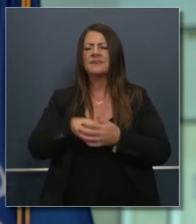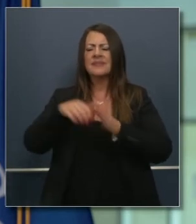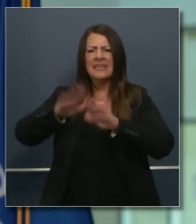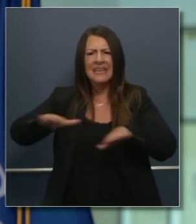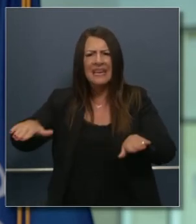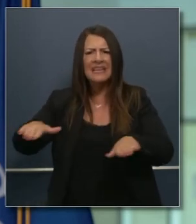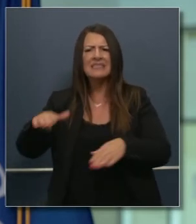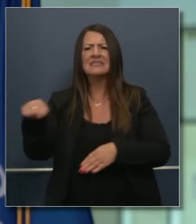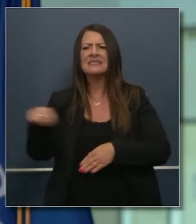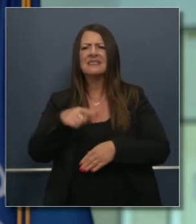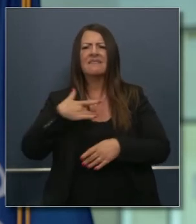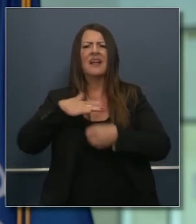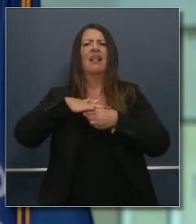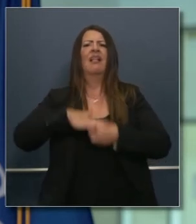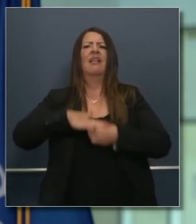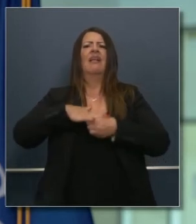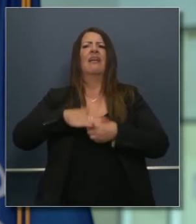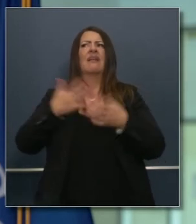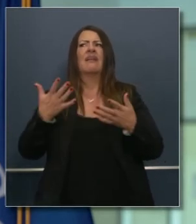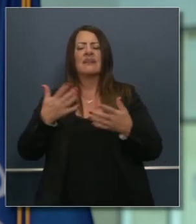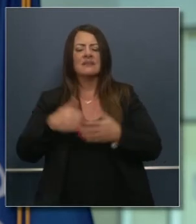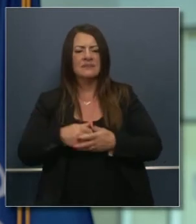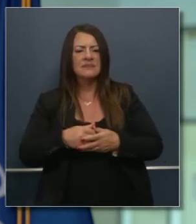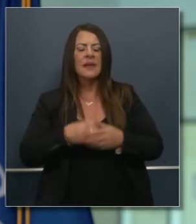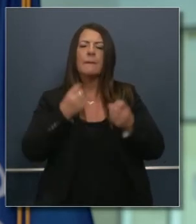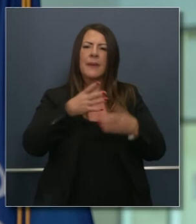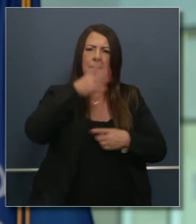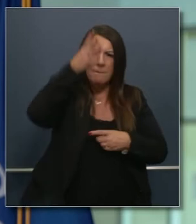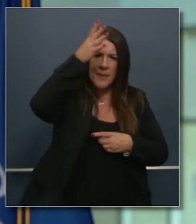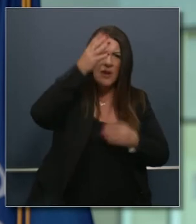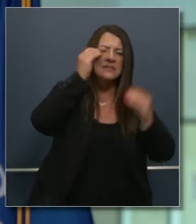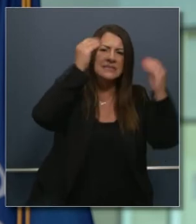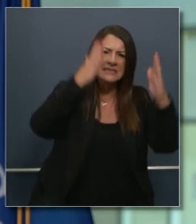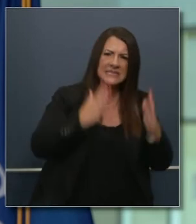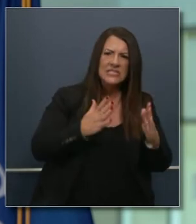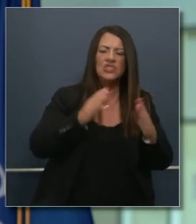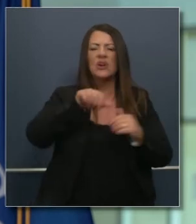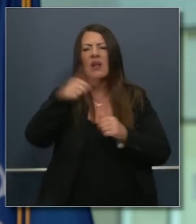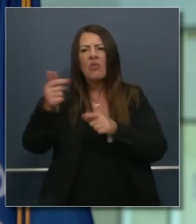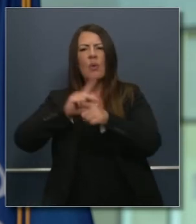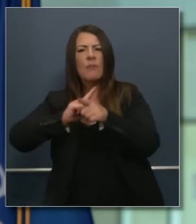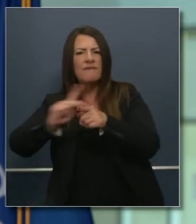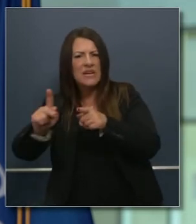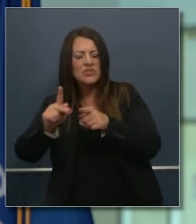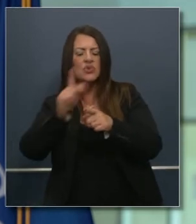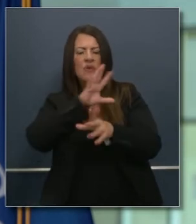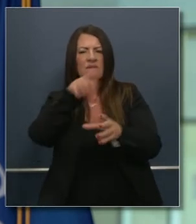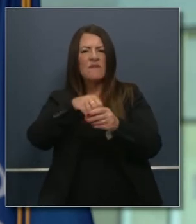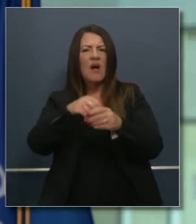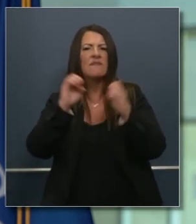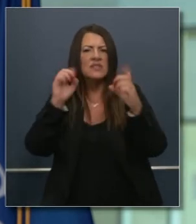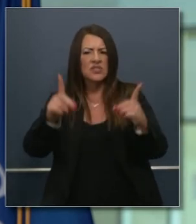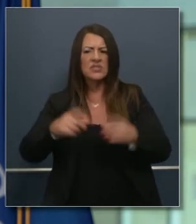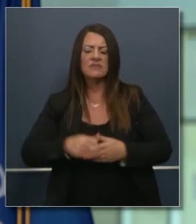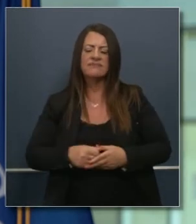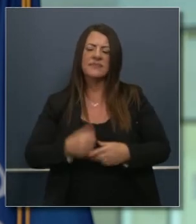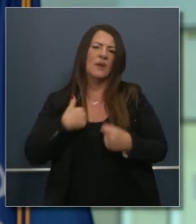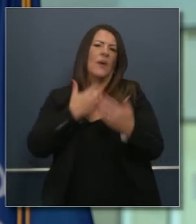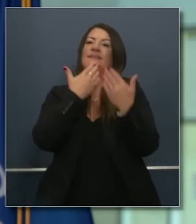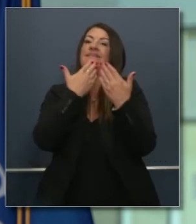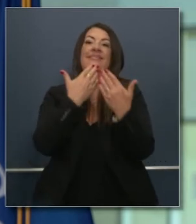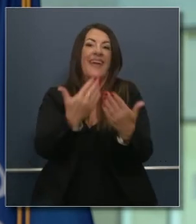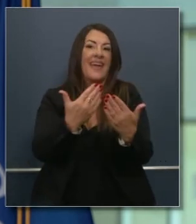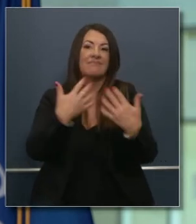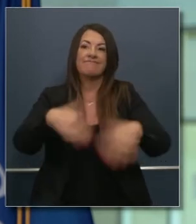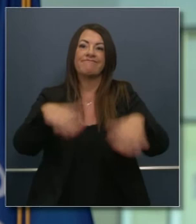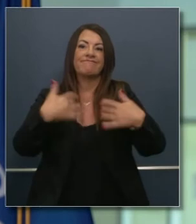son niños obviamente y los maestros que son profesionales quiero decirles que todos